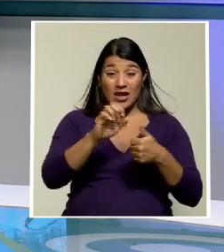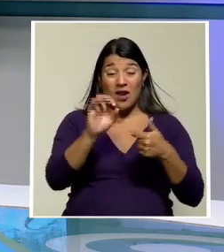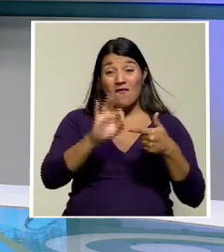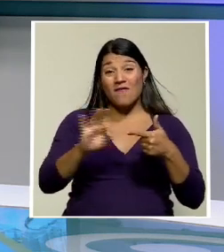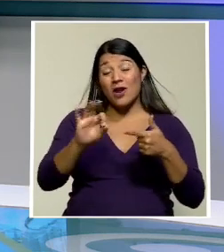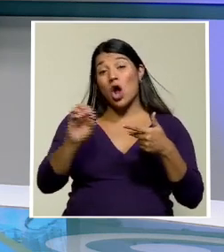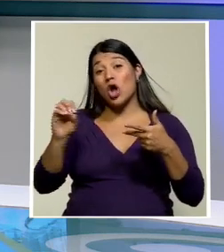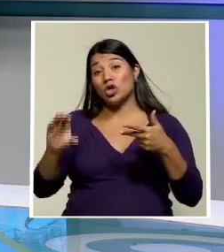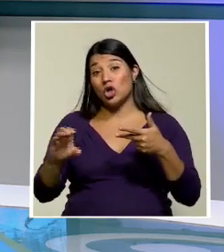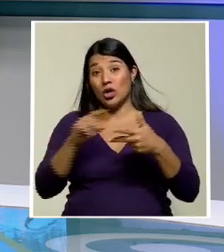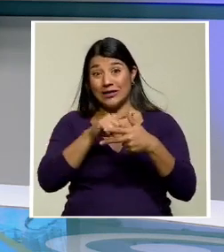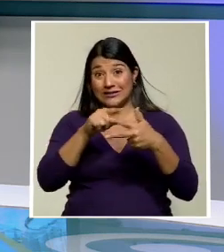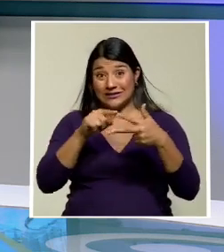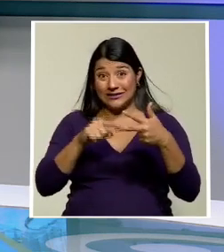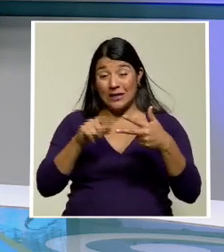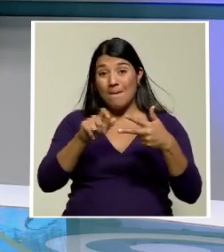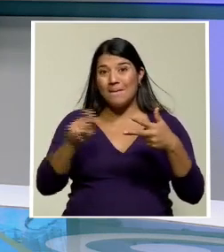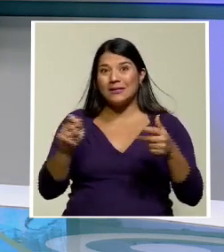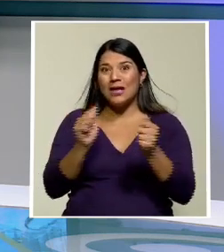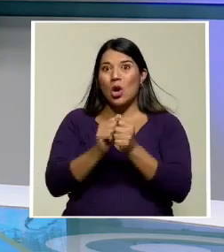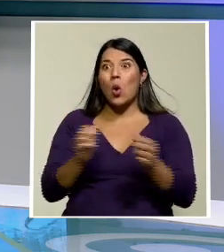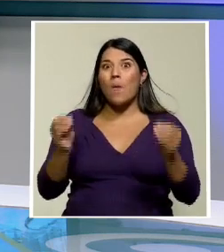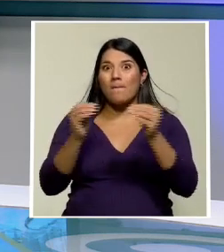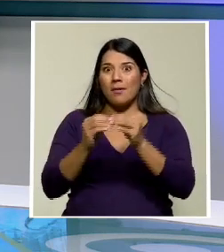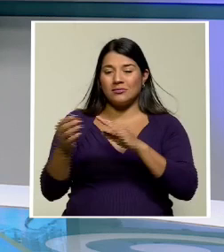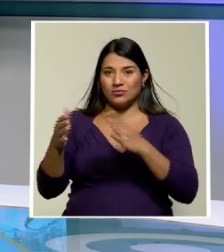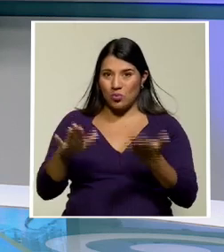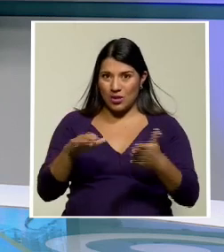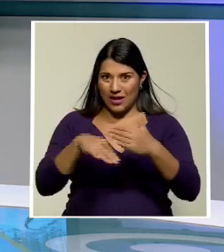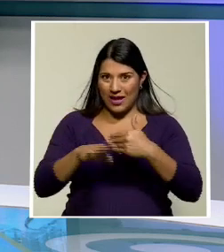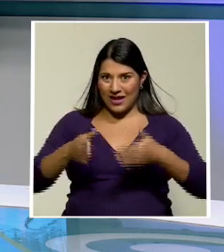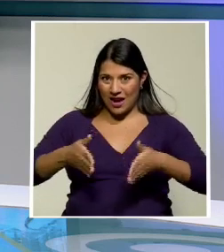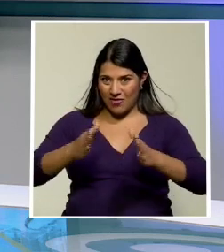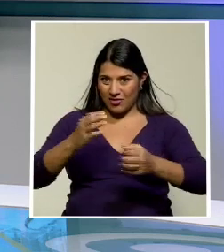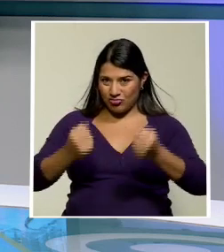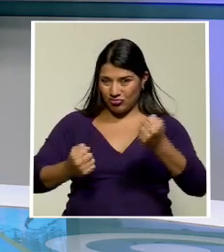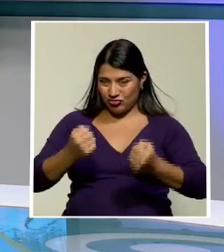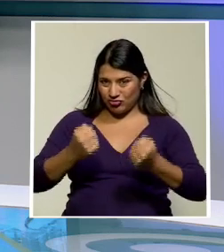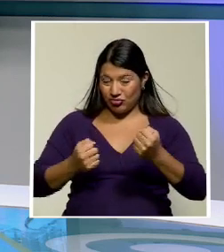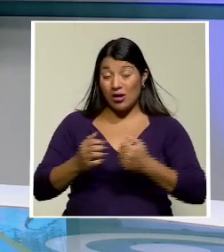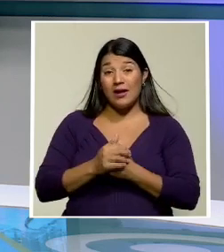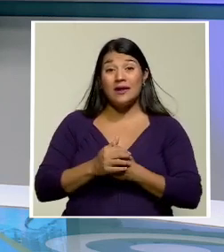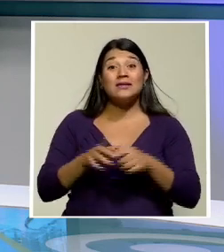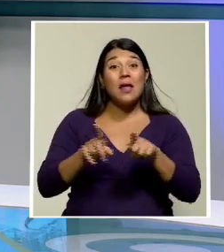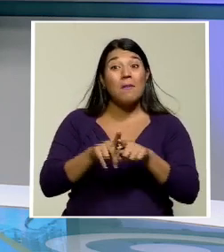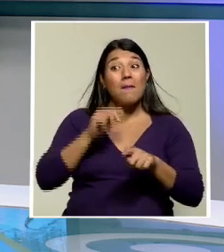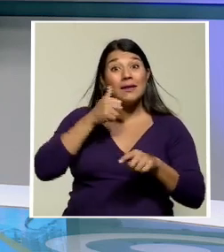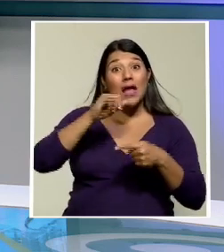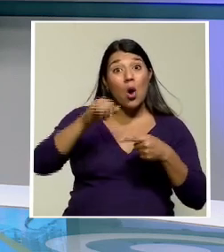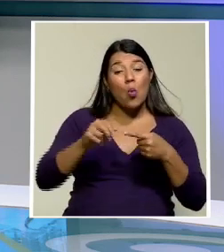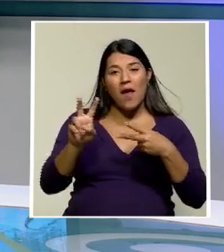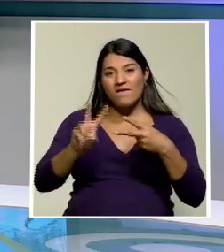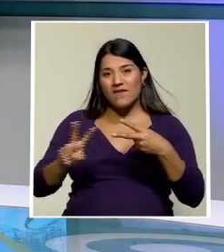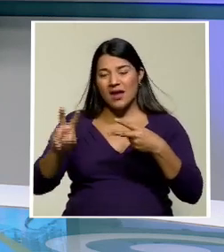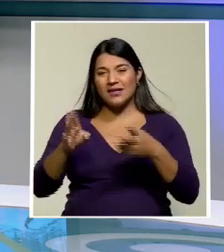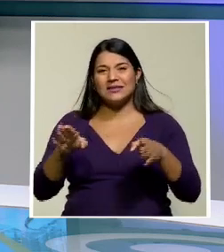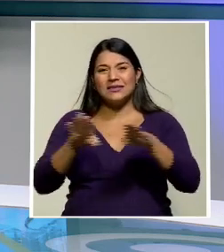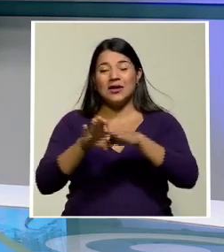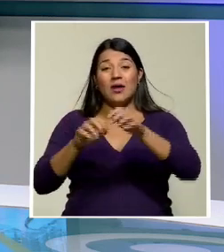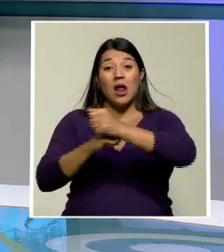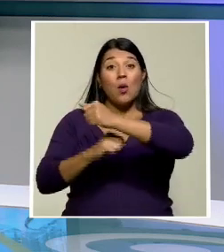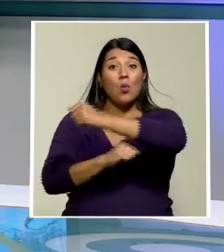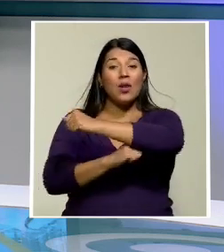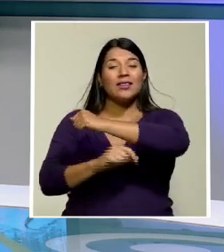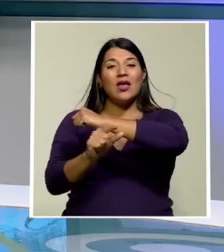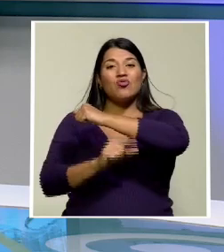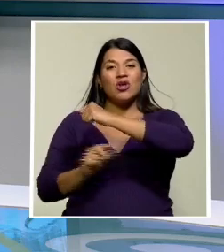octubre han sido los meses con mayor cantidad de defunciones. Además, durante mañana jueves y viernes habrá un cierre en el puente sobre el